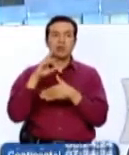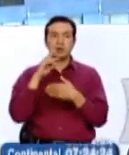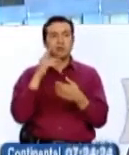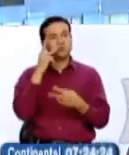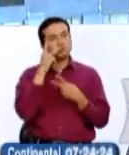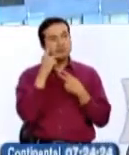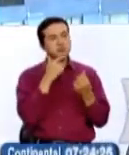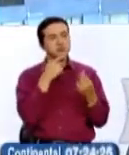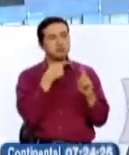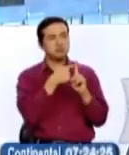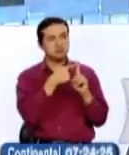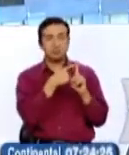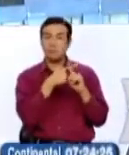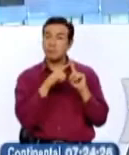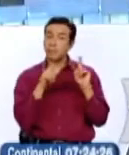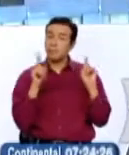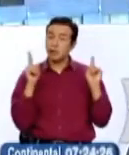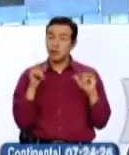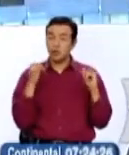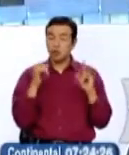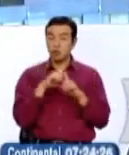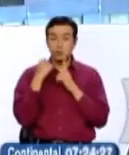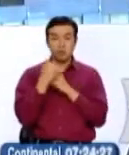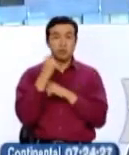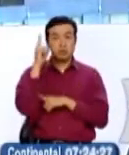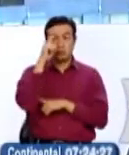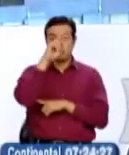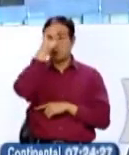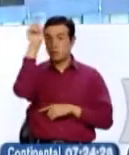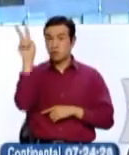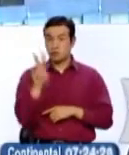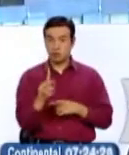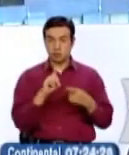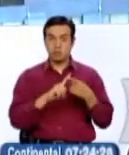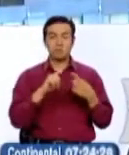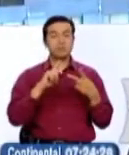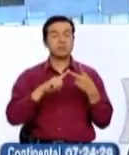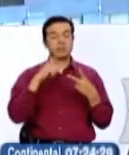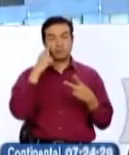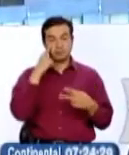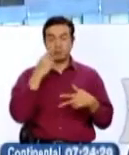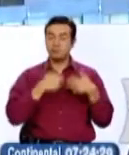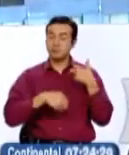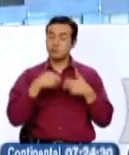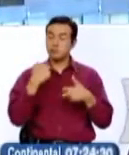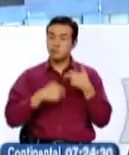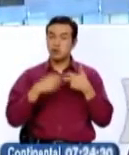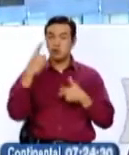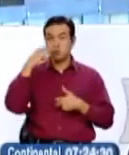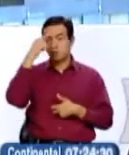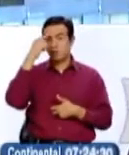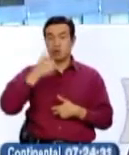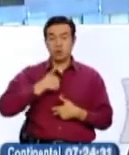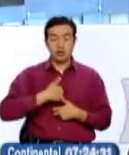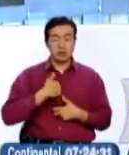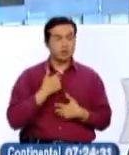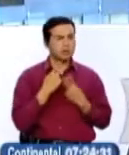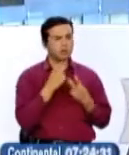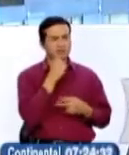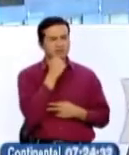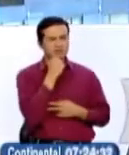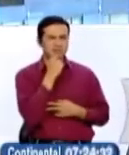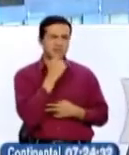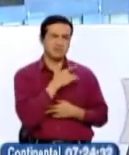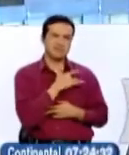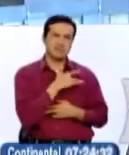Sin embargo, los difíciles momentos que está atravesando Venezuela, los difíciles momentos del gobierno en Argentina, como